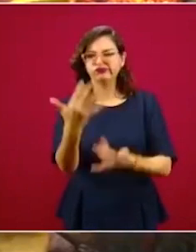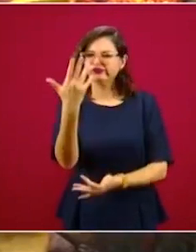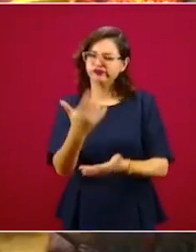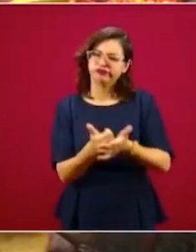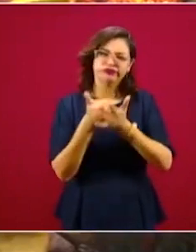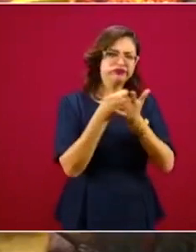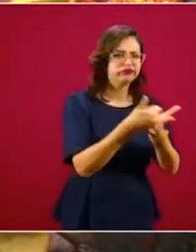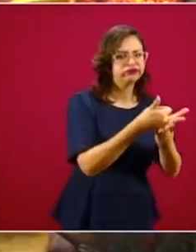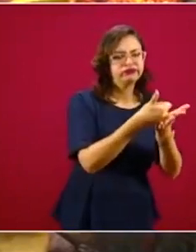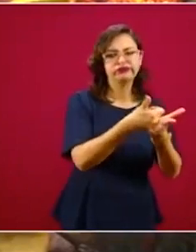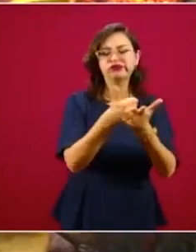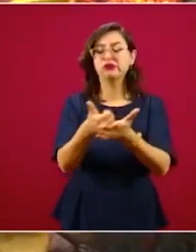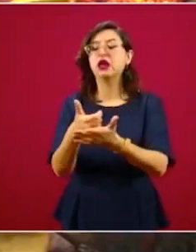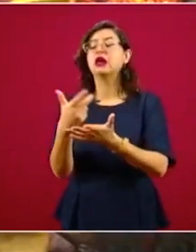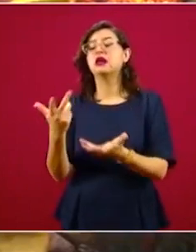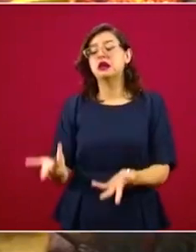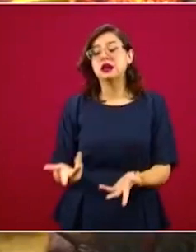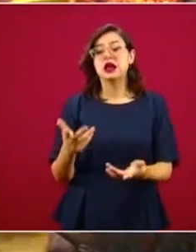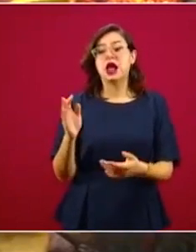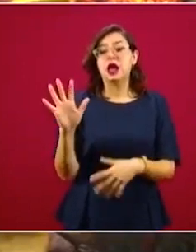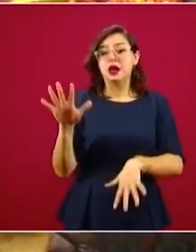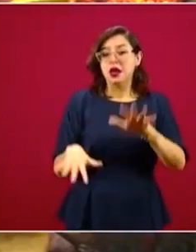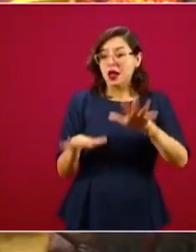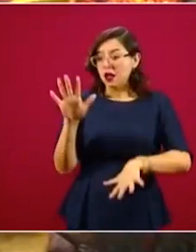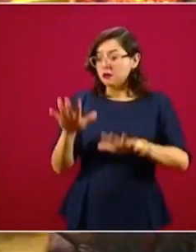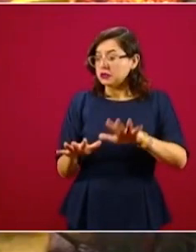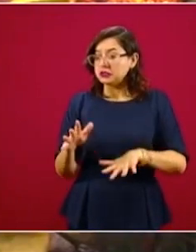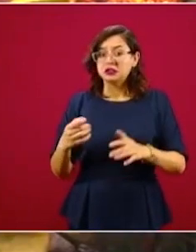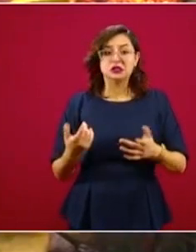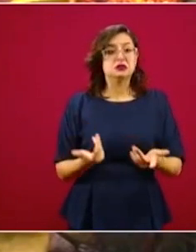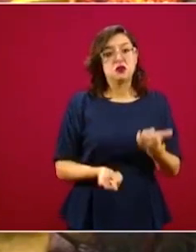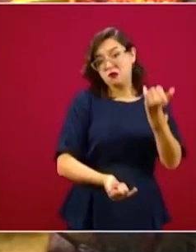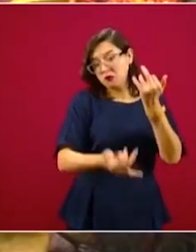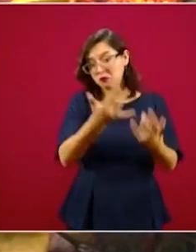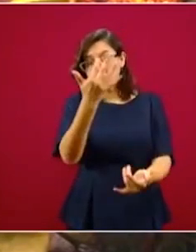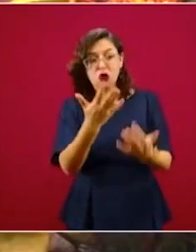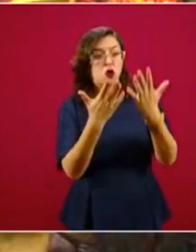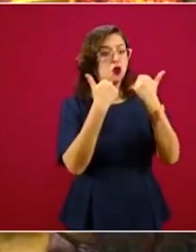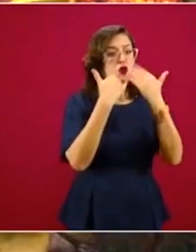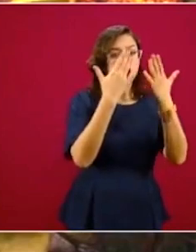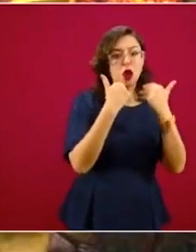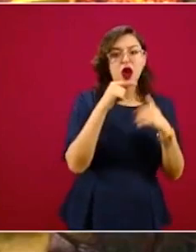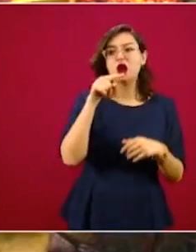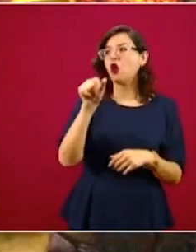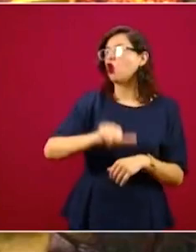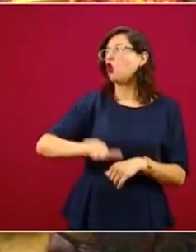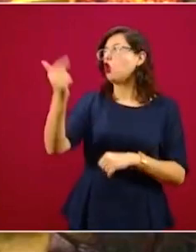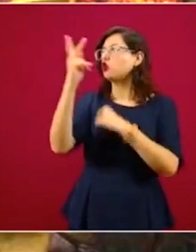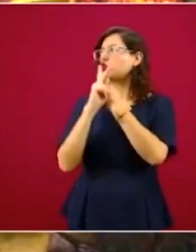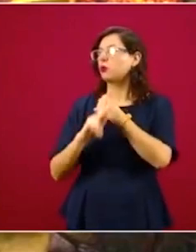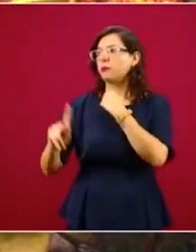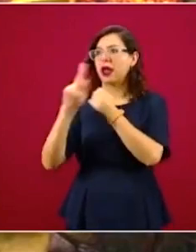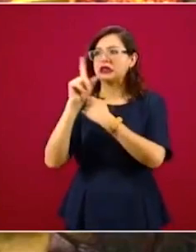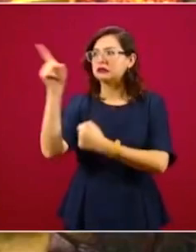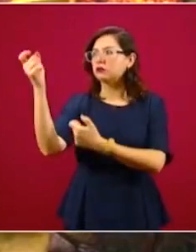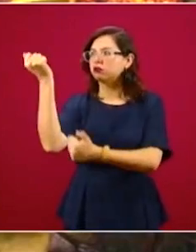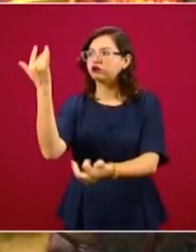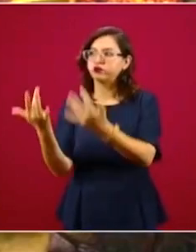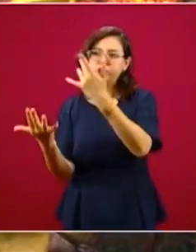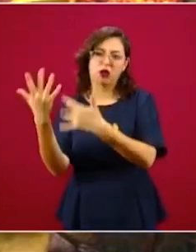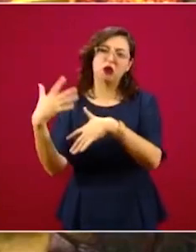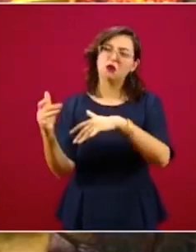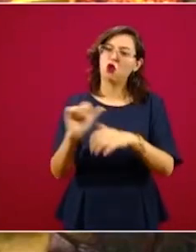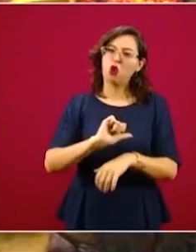incendios en nuestro país, cuando no hay emergencias en el territorio, son llamados de otros países para justamente hacer ese mismo esfuerzo